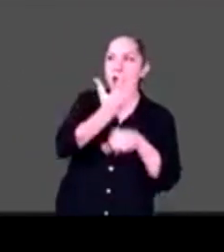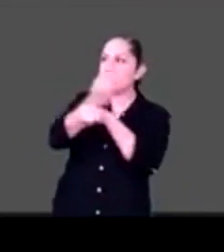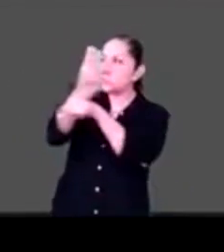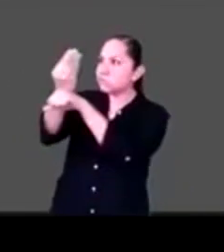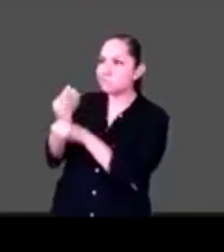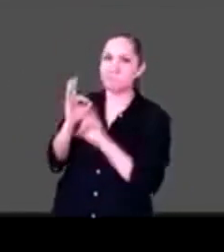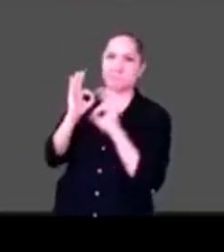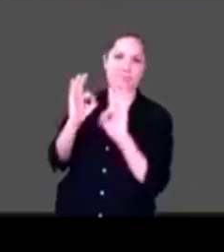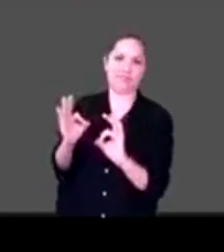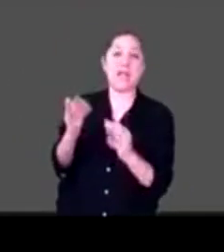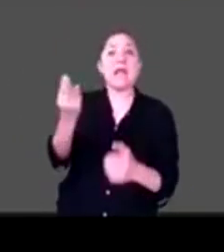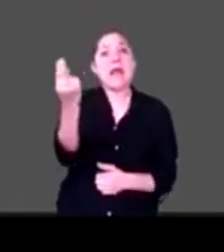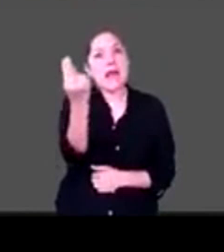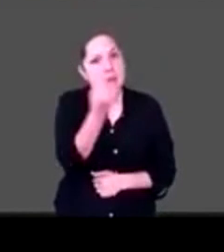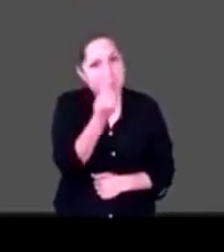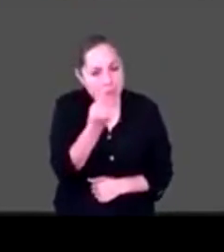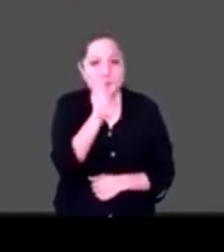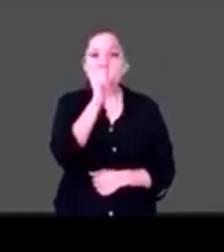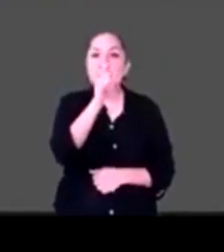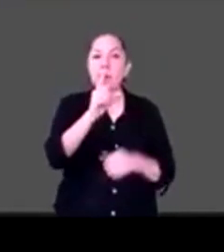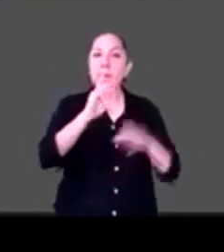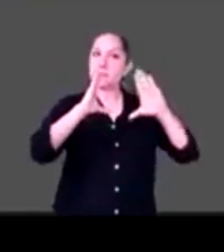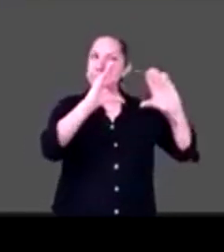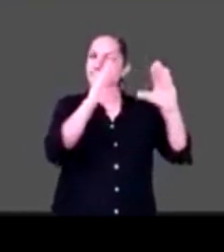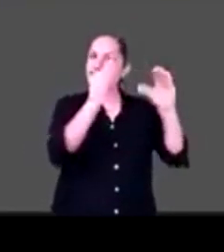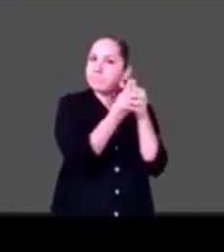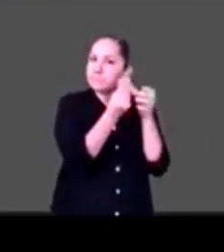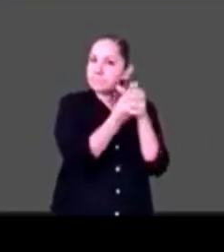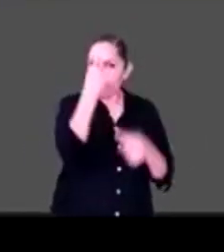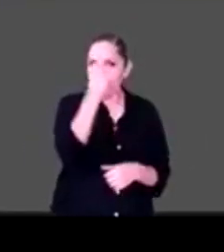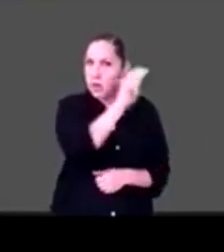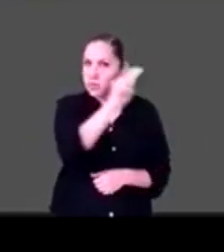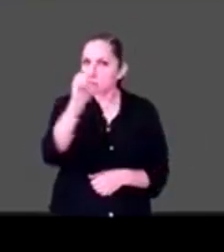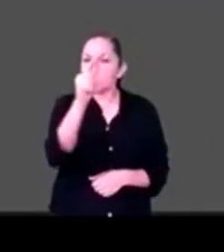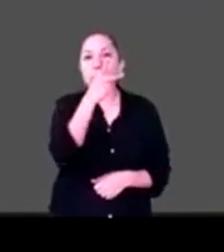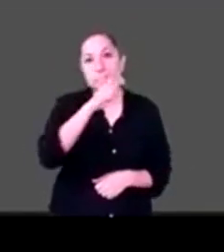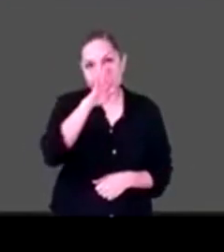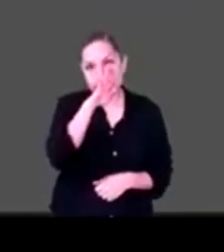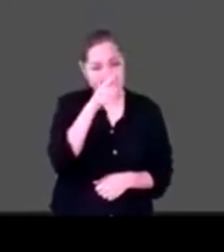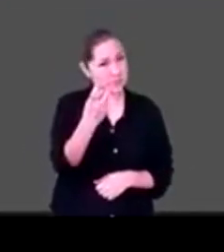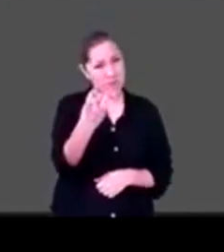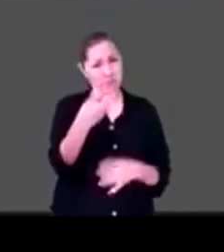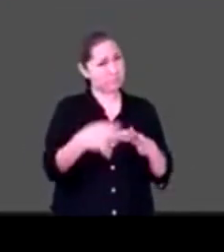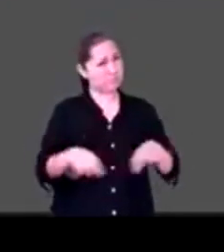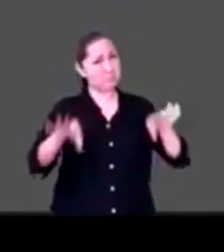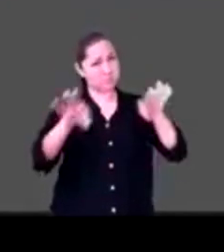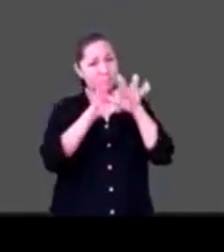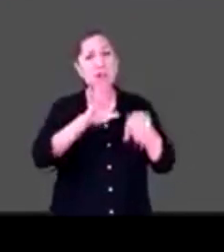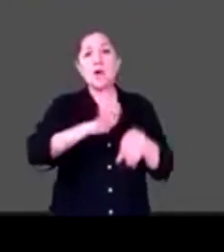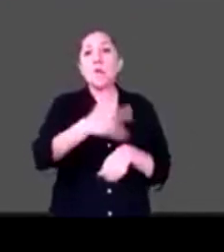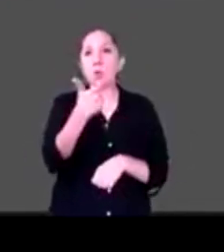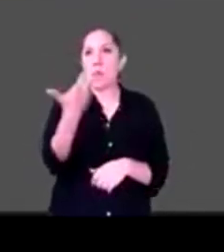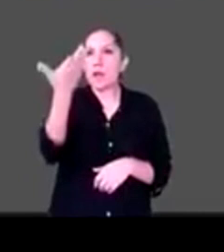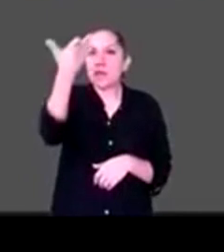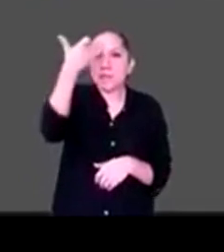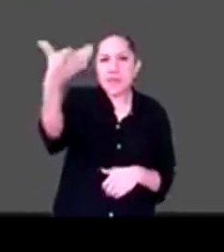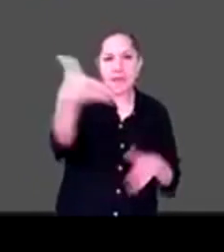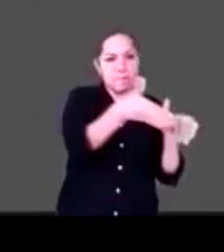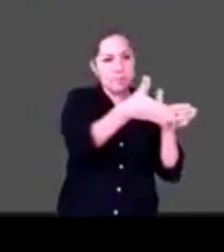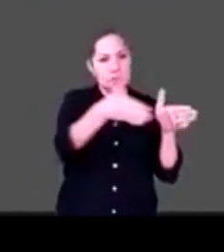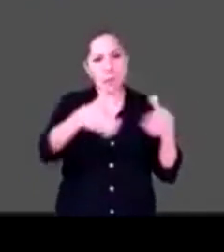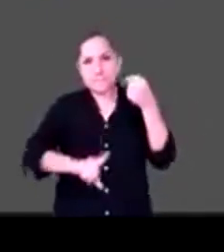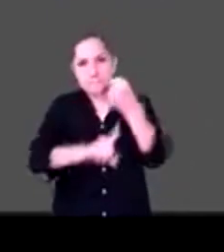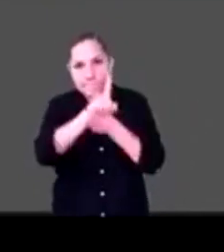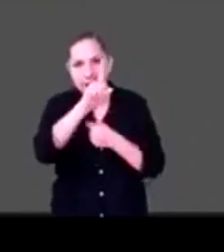los talleres para padres, ¿por qué? Es fundamental porque en tiempos de crisis o en tiempos de pandemia o en tiempos de contingencia,